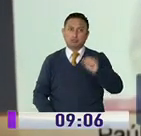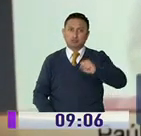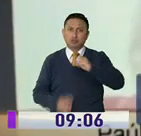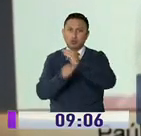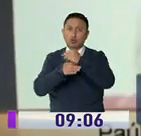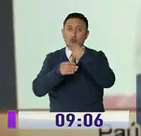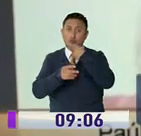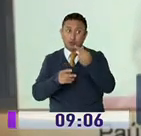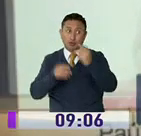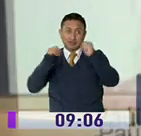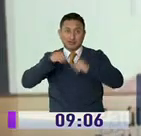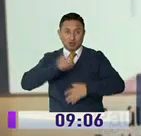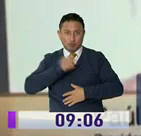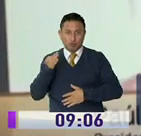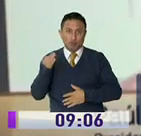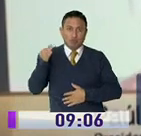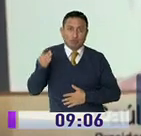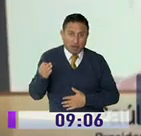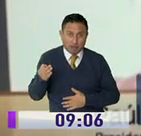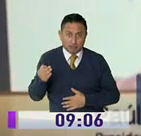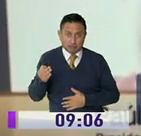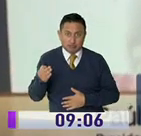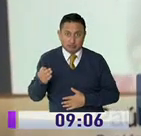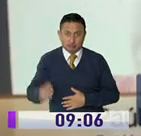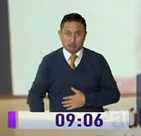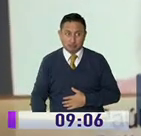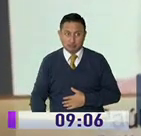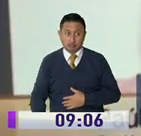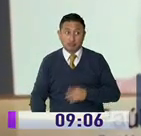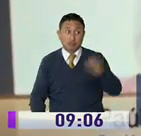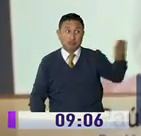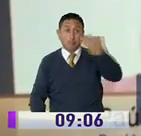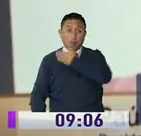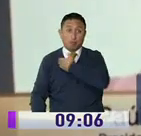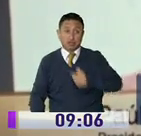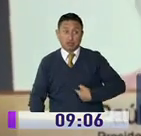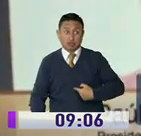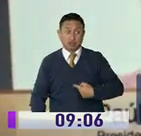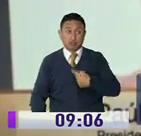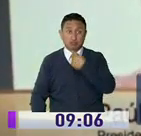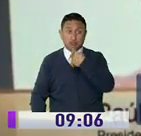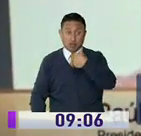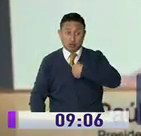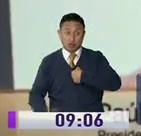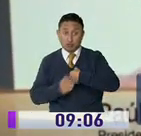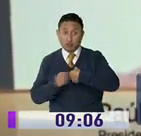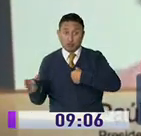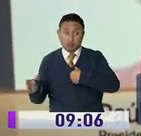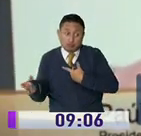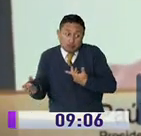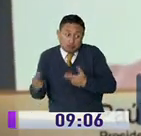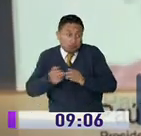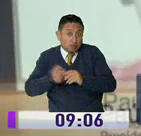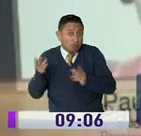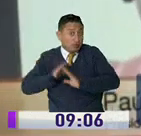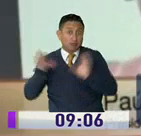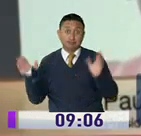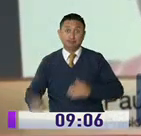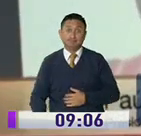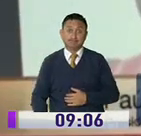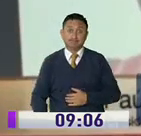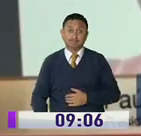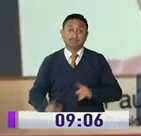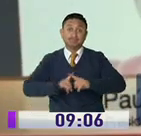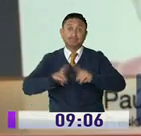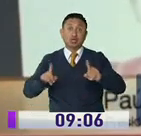pública como acto vocacional. El momento que el presidente considere que yo debo retirarme, por supuesto, yo me retiro. Pero